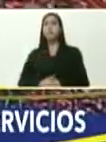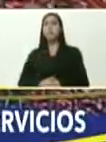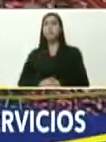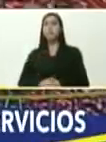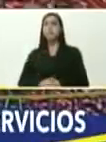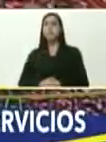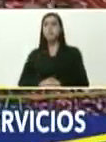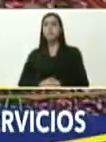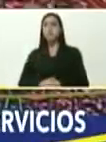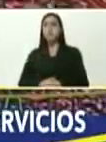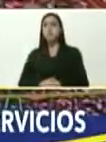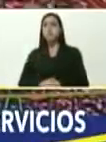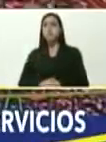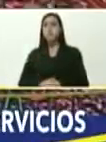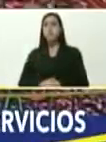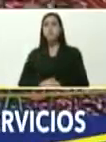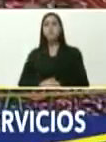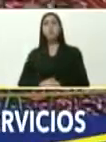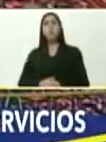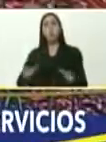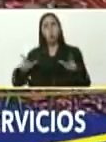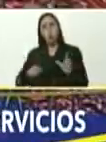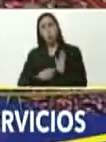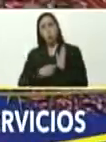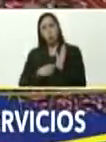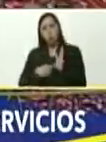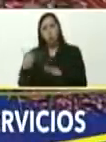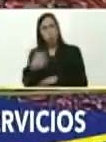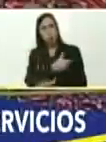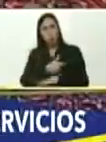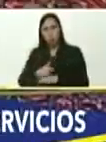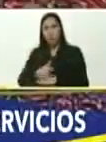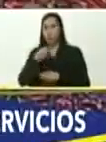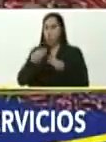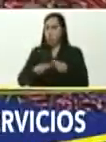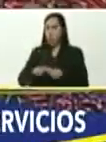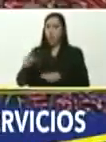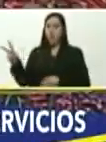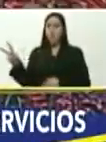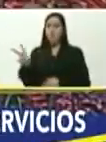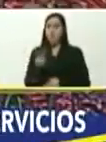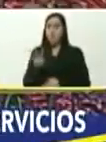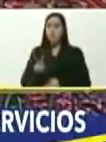este acto de gobierno, el gobierno constitucional, Venezuela,